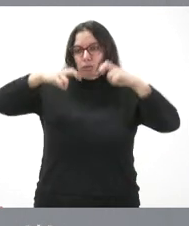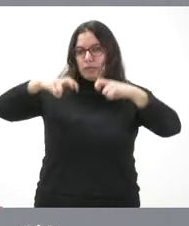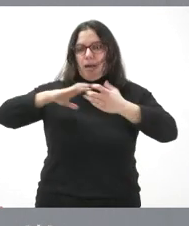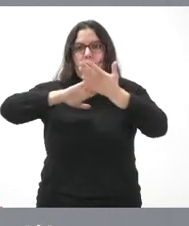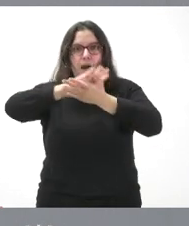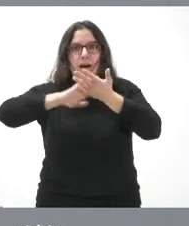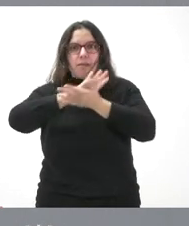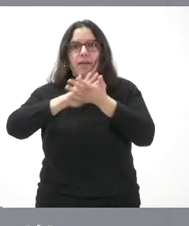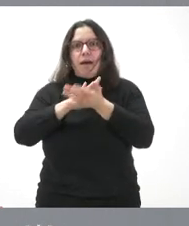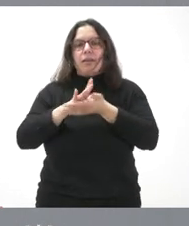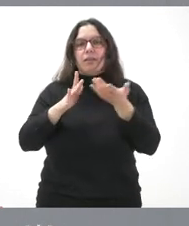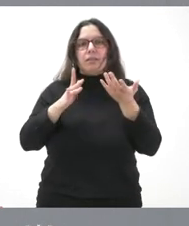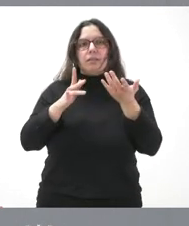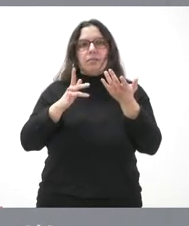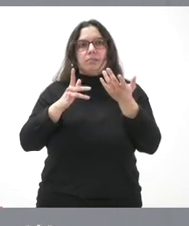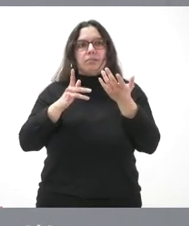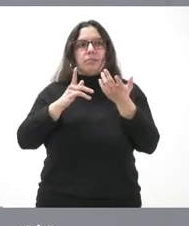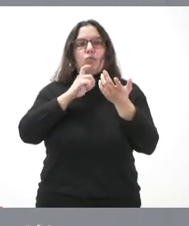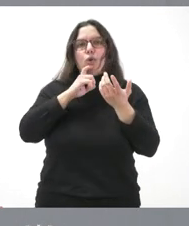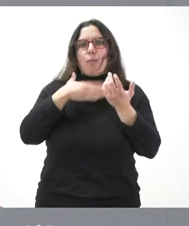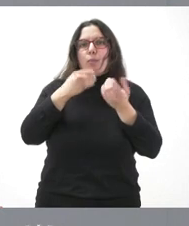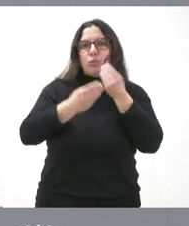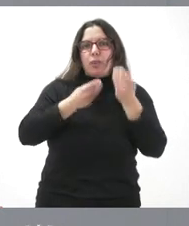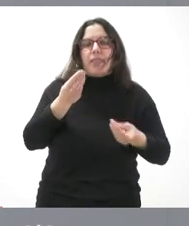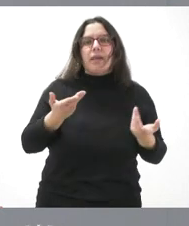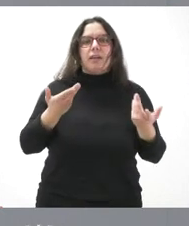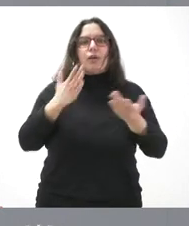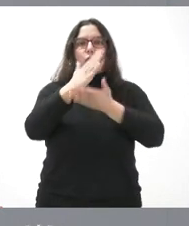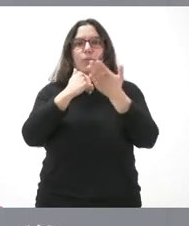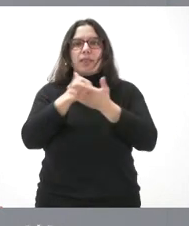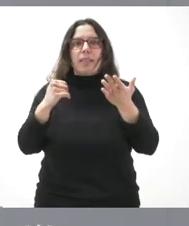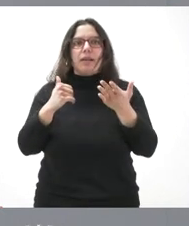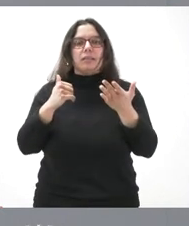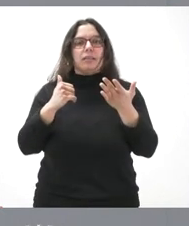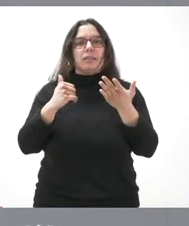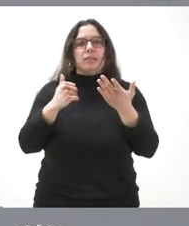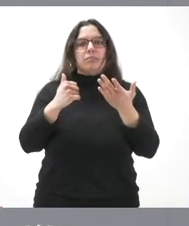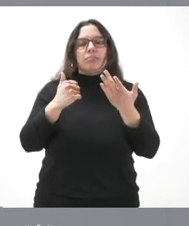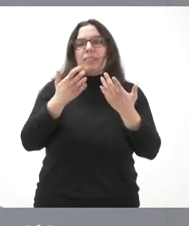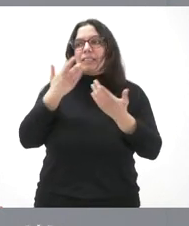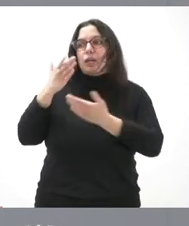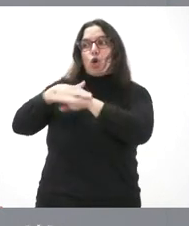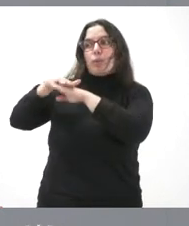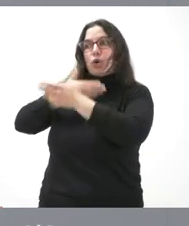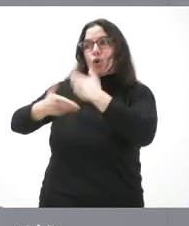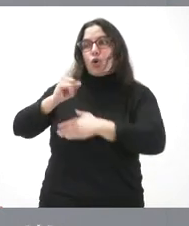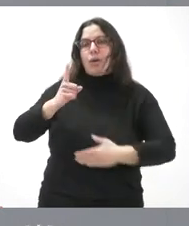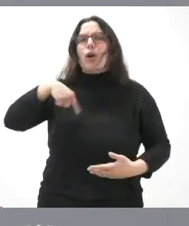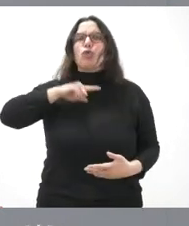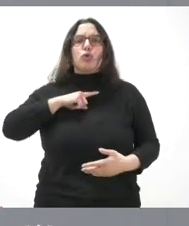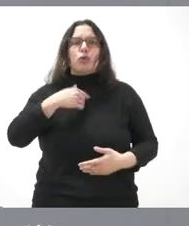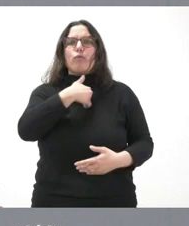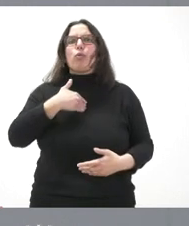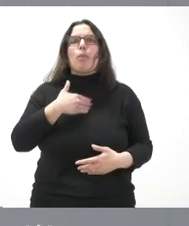Sentémonos, veamos hasta dónde podemos llegar, hasta dónde podemos llegar las comunidades autónomas si el Gobierno no quiere colaborar y en eso podemos avanzar.